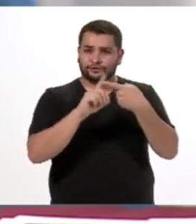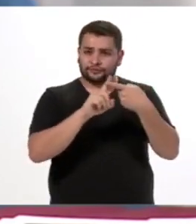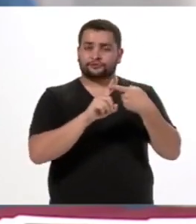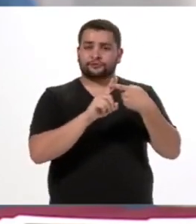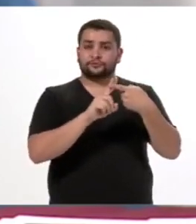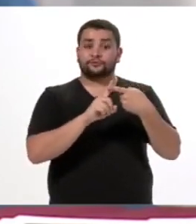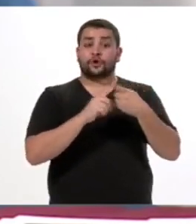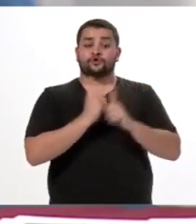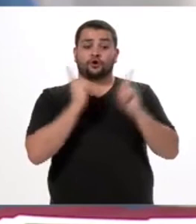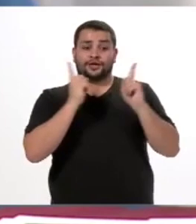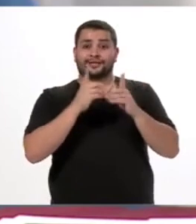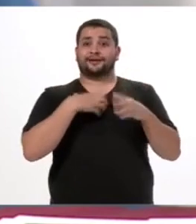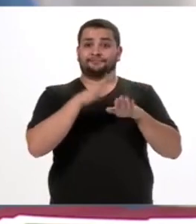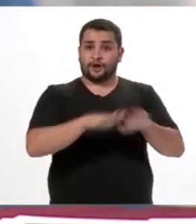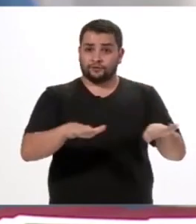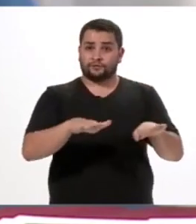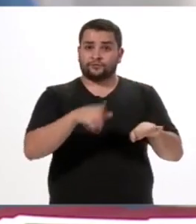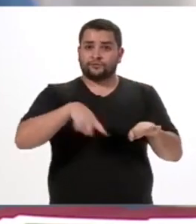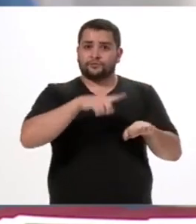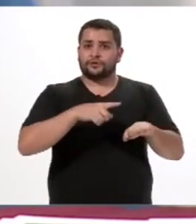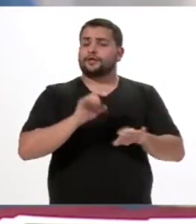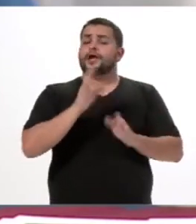y los chicos de manera absolutamente gratuita. ¡Gracias!